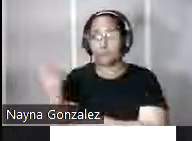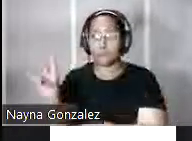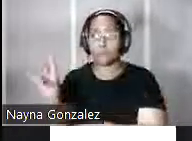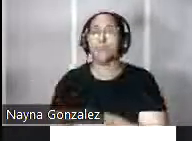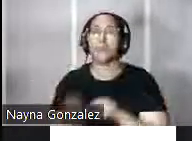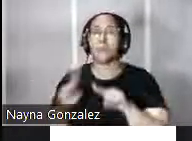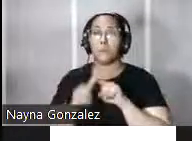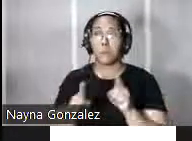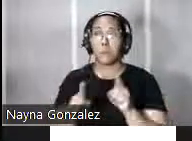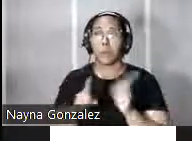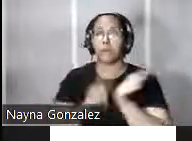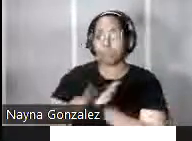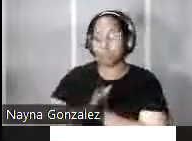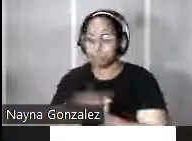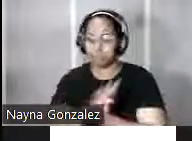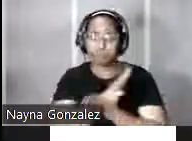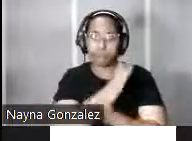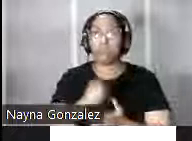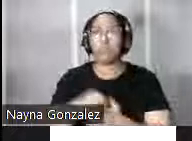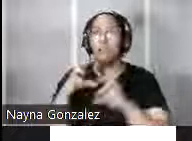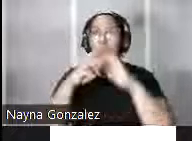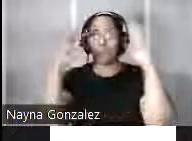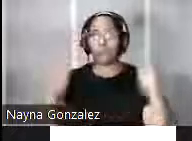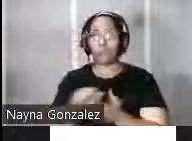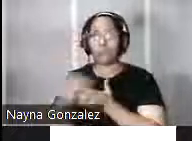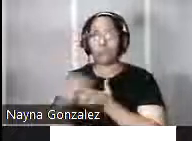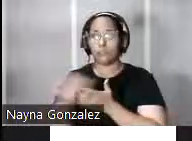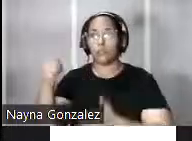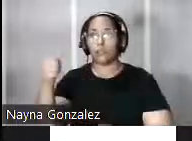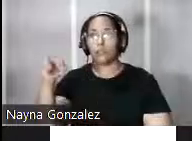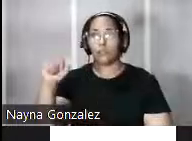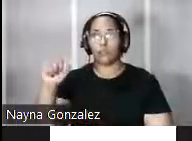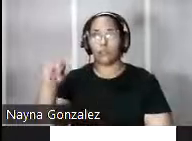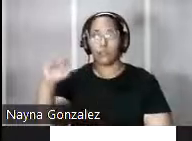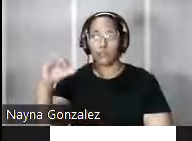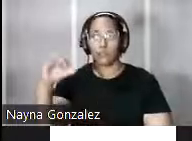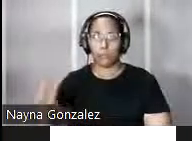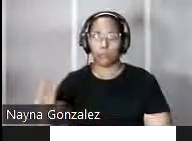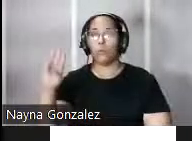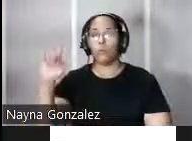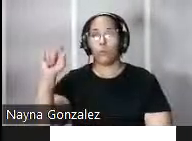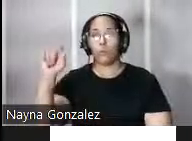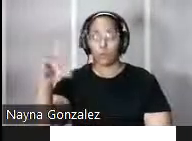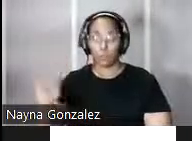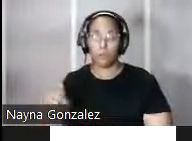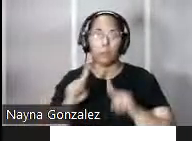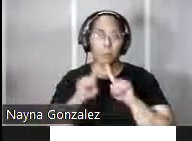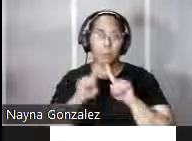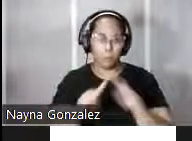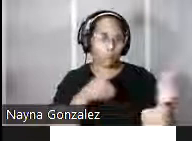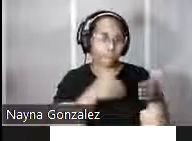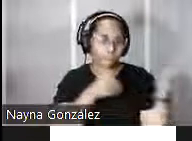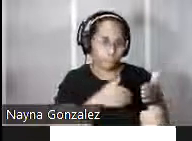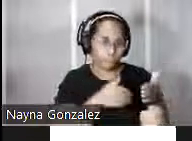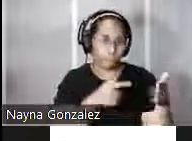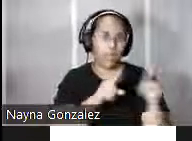la documentación lo menciona como el castillo de San Jerónimo del Boquerón y a muy pocos metros de distancia bueno he colocado